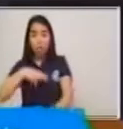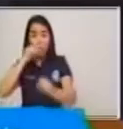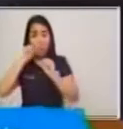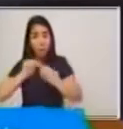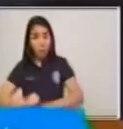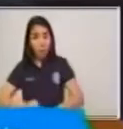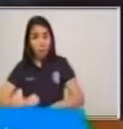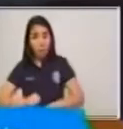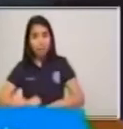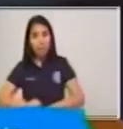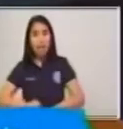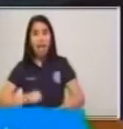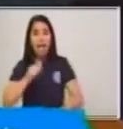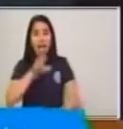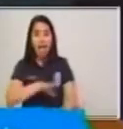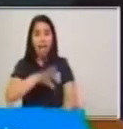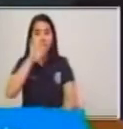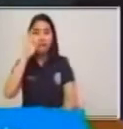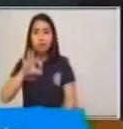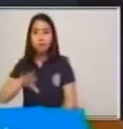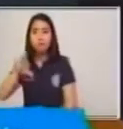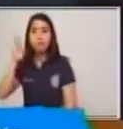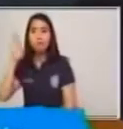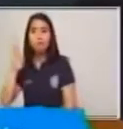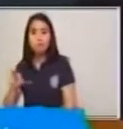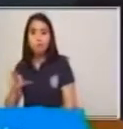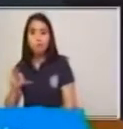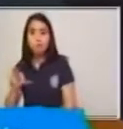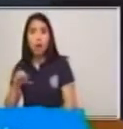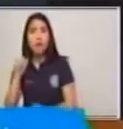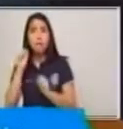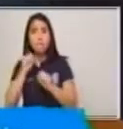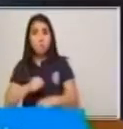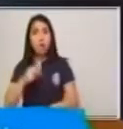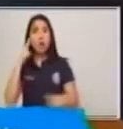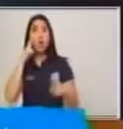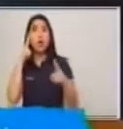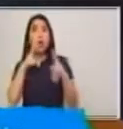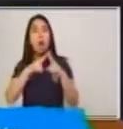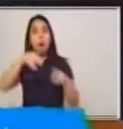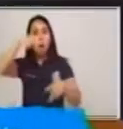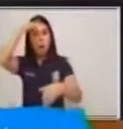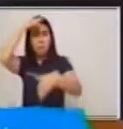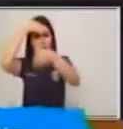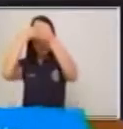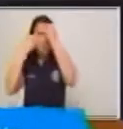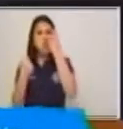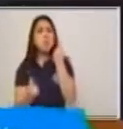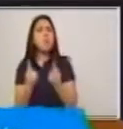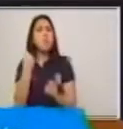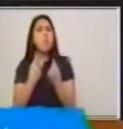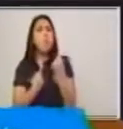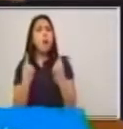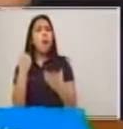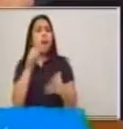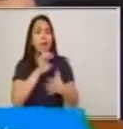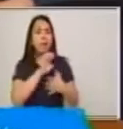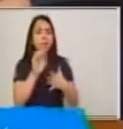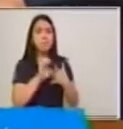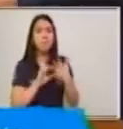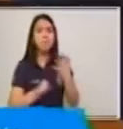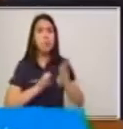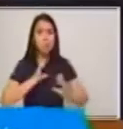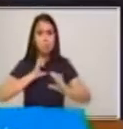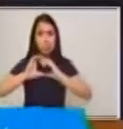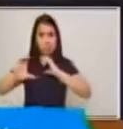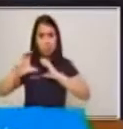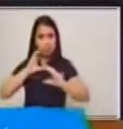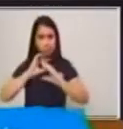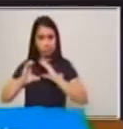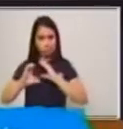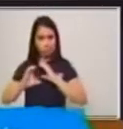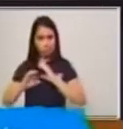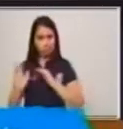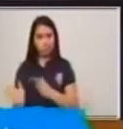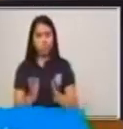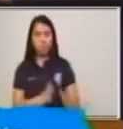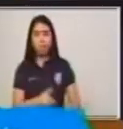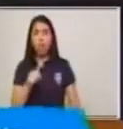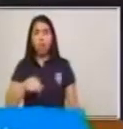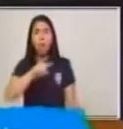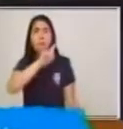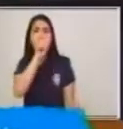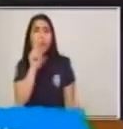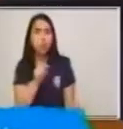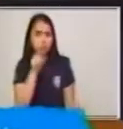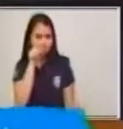de la comunicación. Para ustedes, ¿qué es la comunicación? Hay que ayude